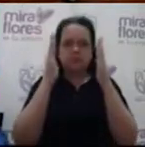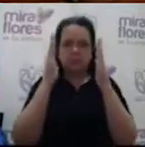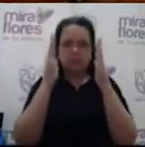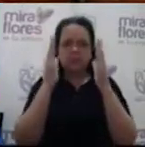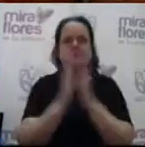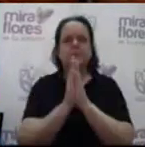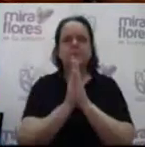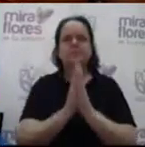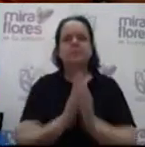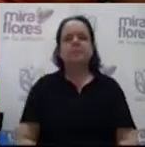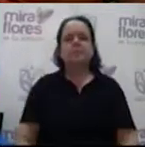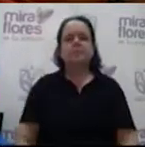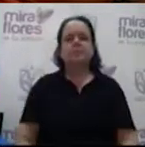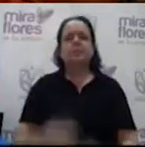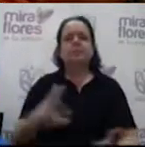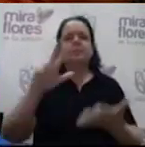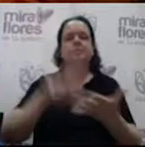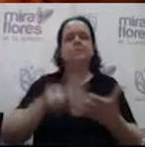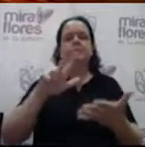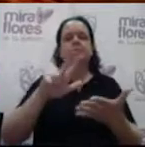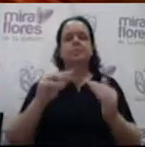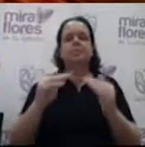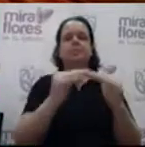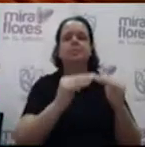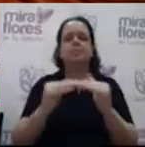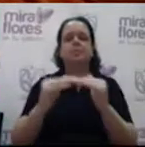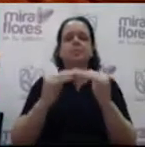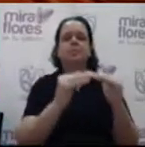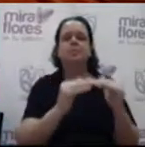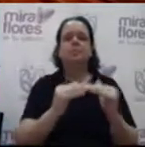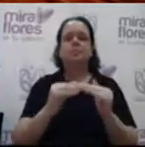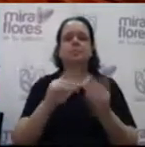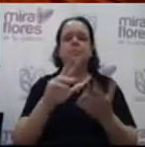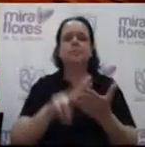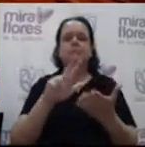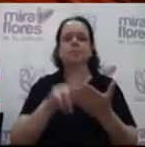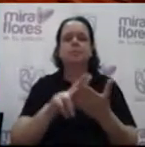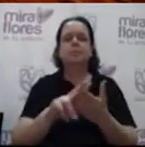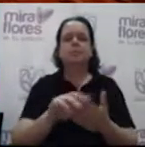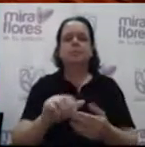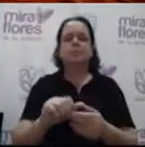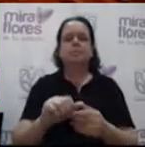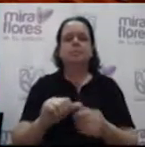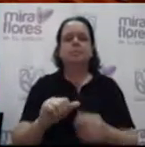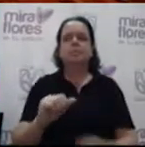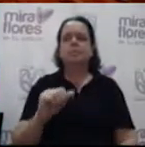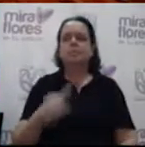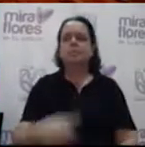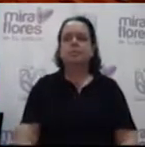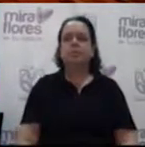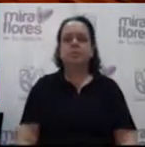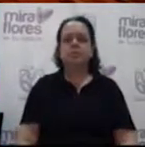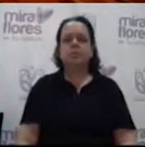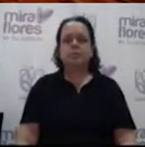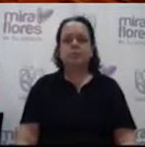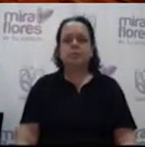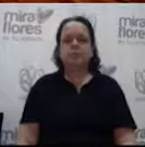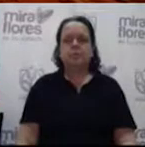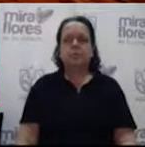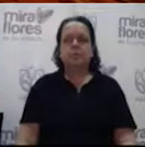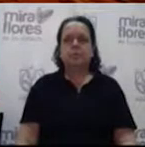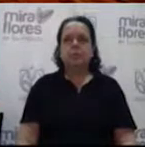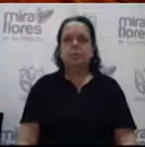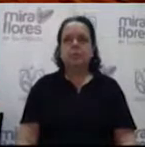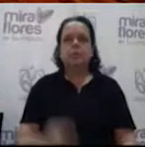por favor. Muy bien, queda aprobado por unanimidad de votos. Vamos al siguiente punto. En la estación despacho,